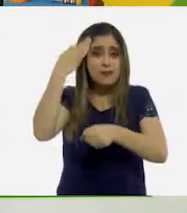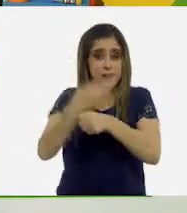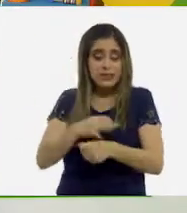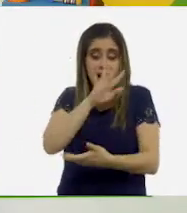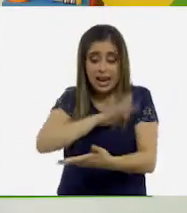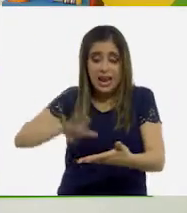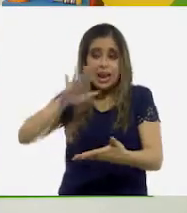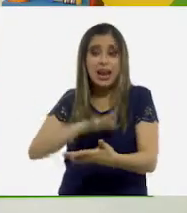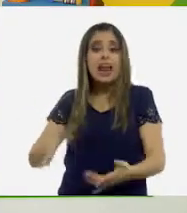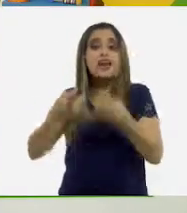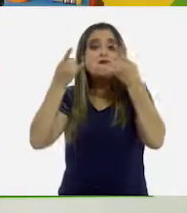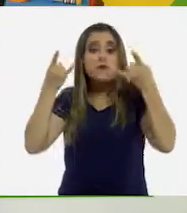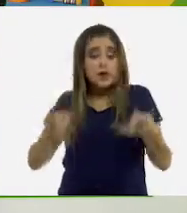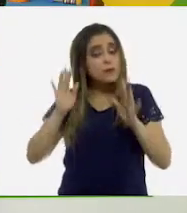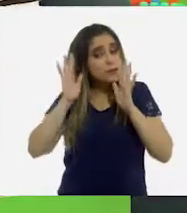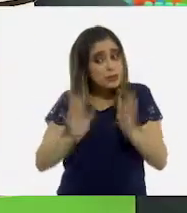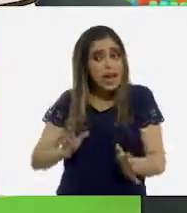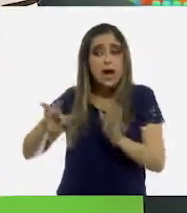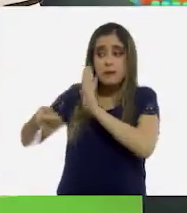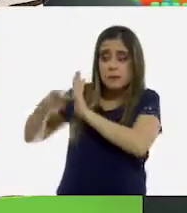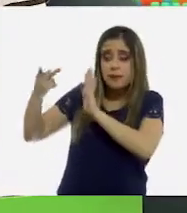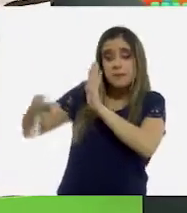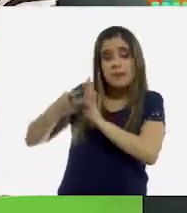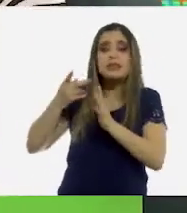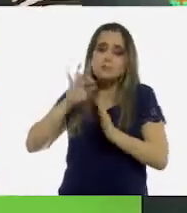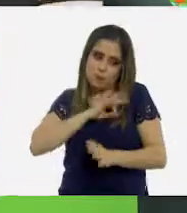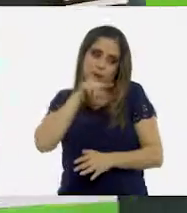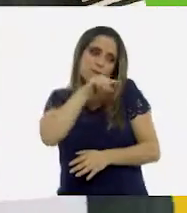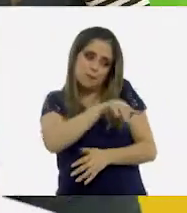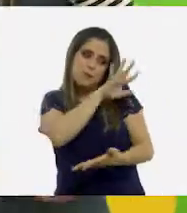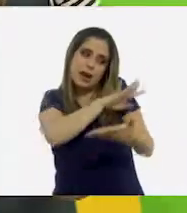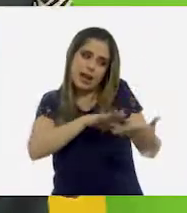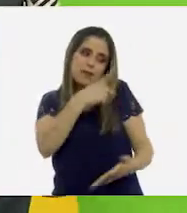cuentos que te pueden contar para cuando te vayas a dormir.